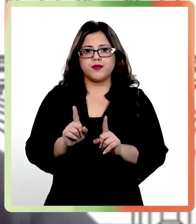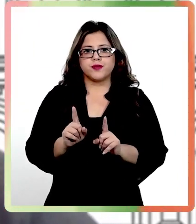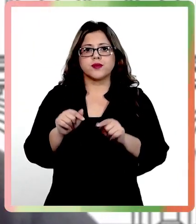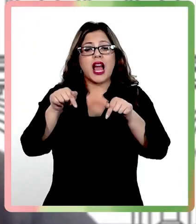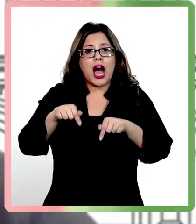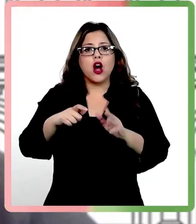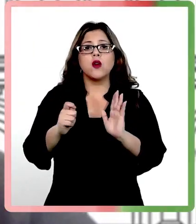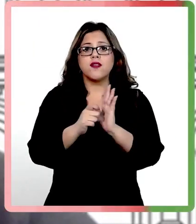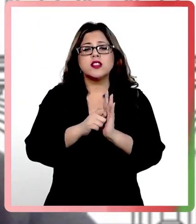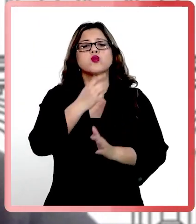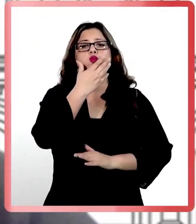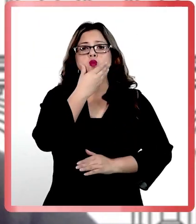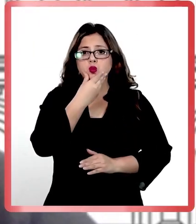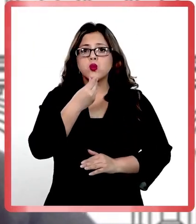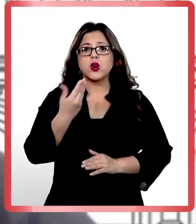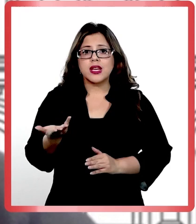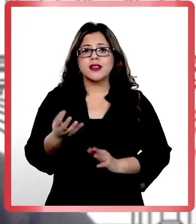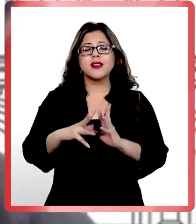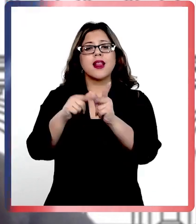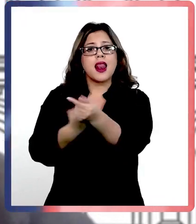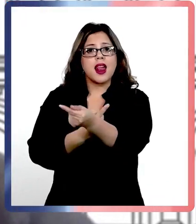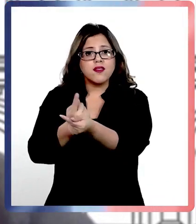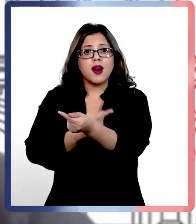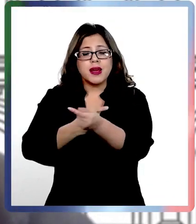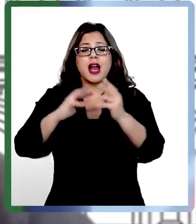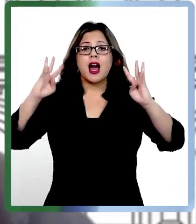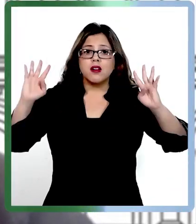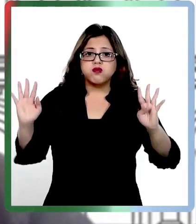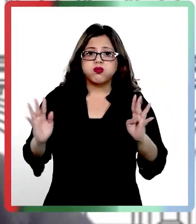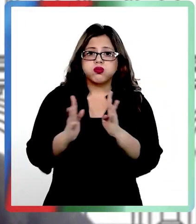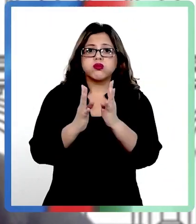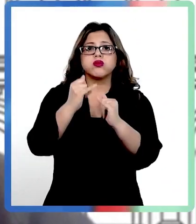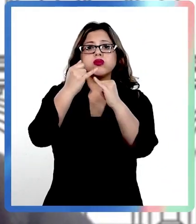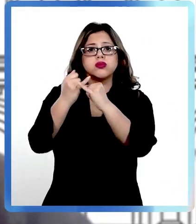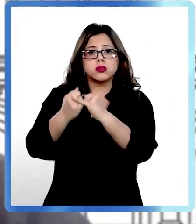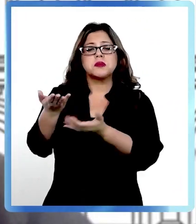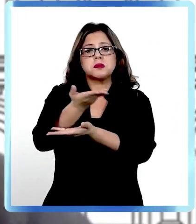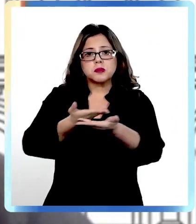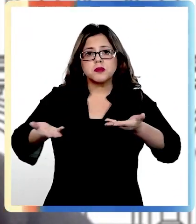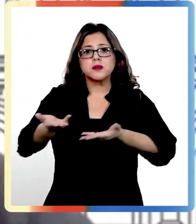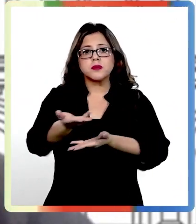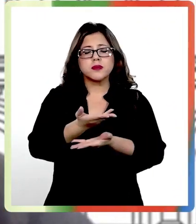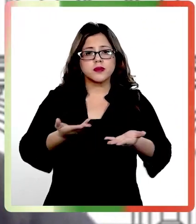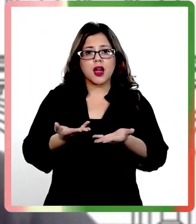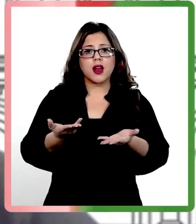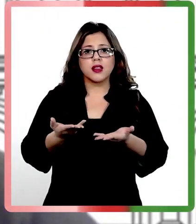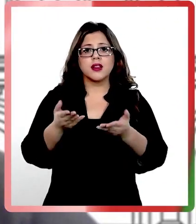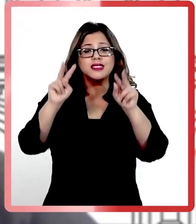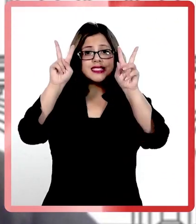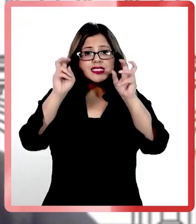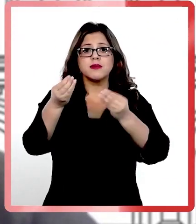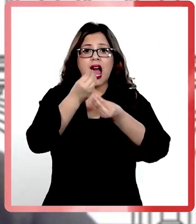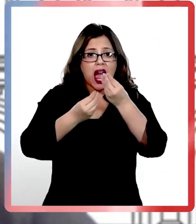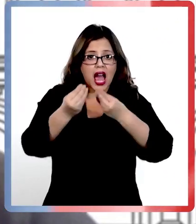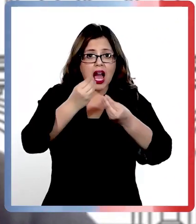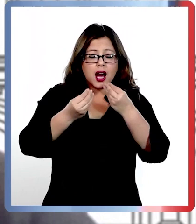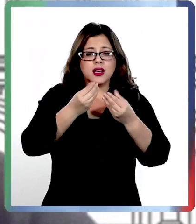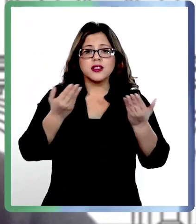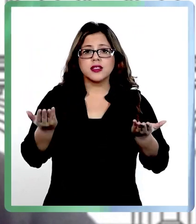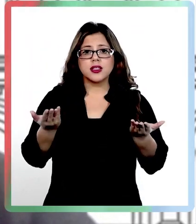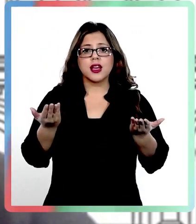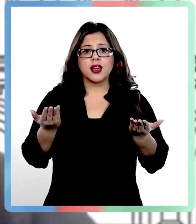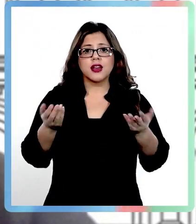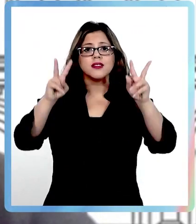fecha linda en que las familias se reúnen, en que los amigos comparten. Y la comida es el